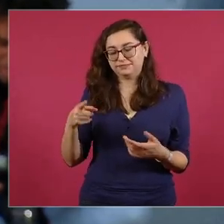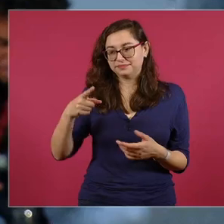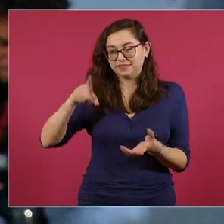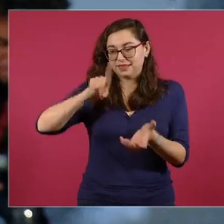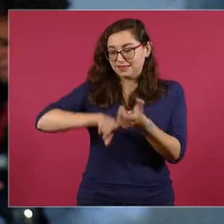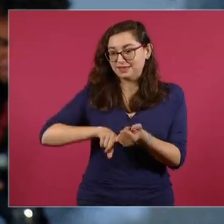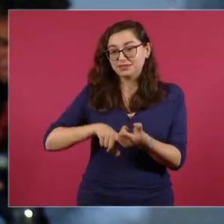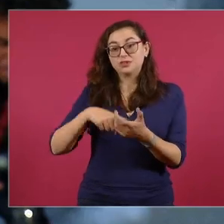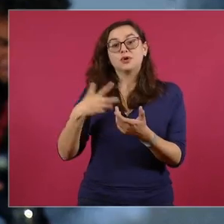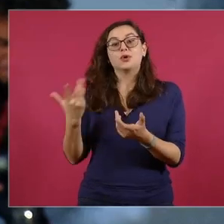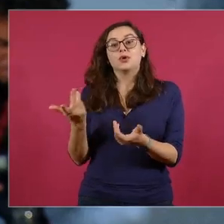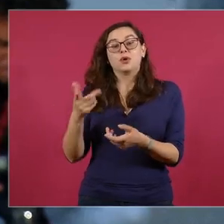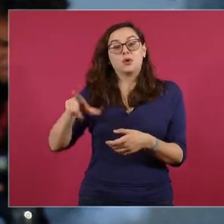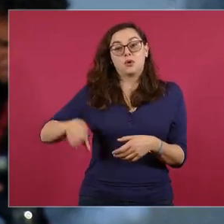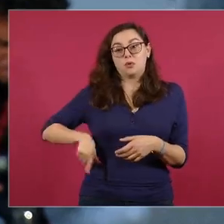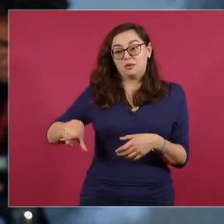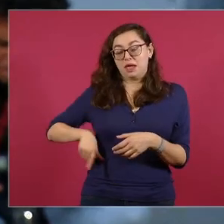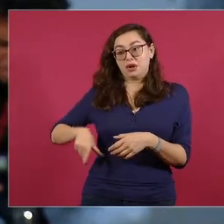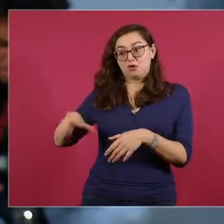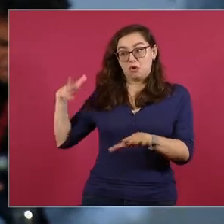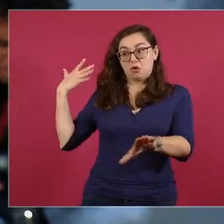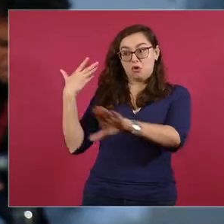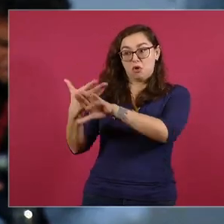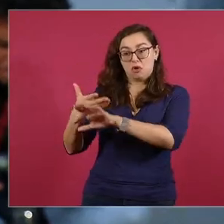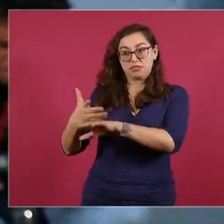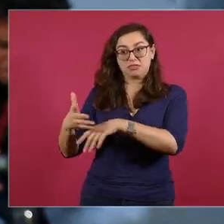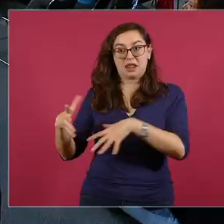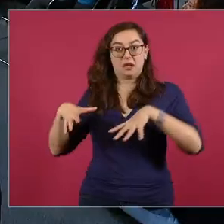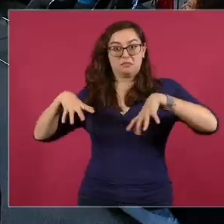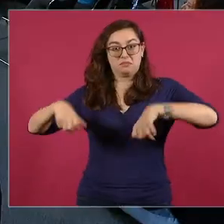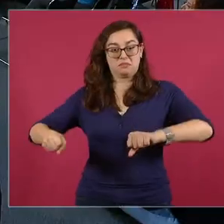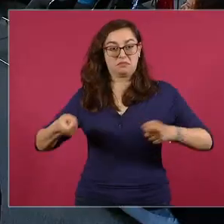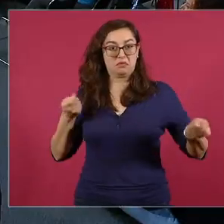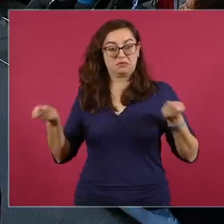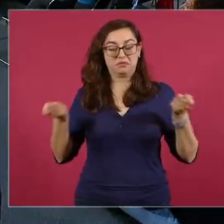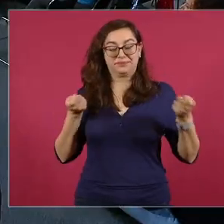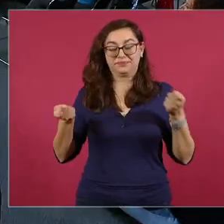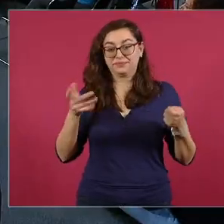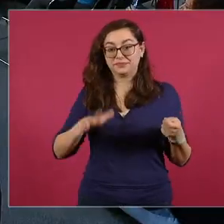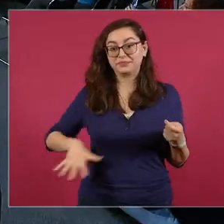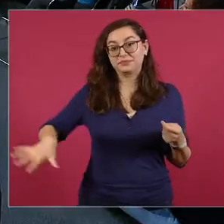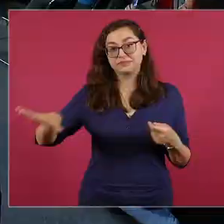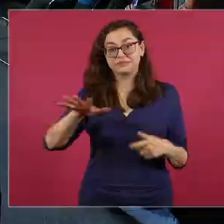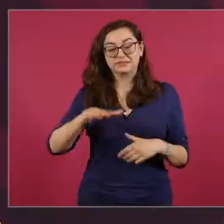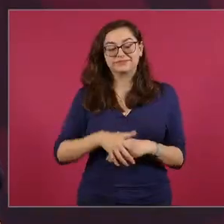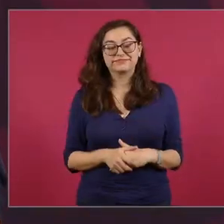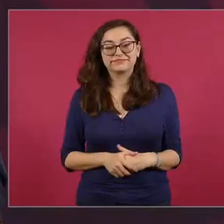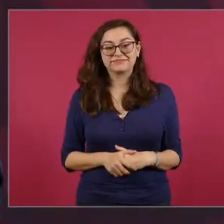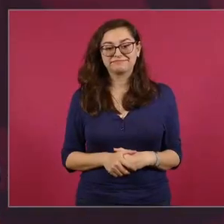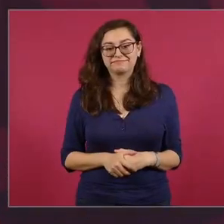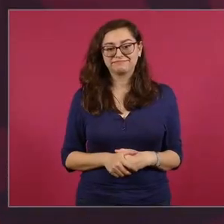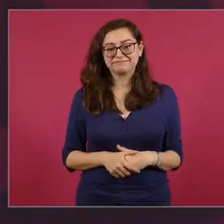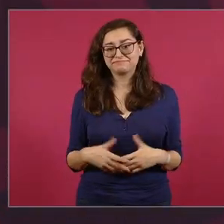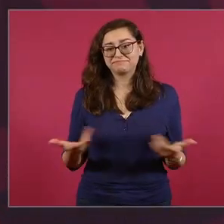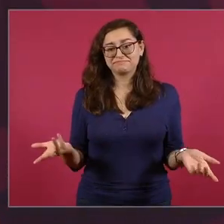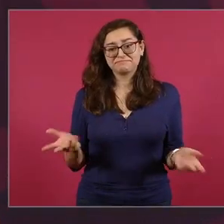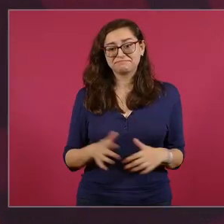piensa de esta situación de que están ya pidiendo pero es lo mismo es la OEA